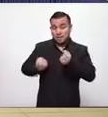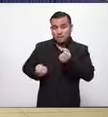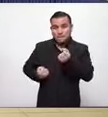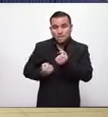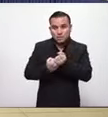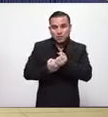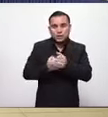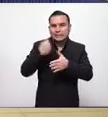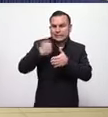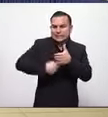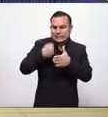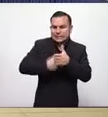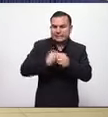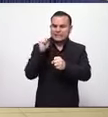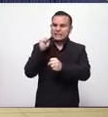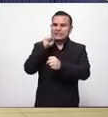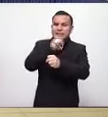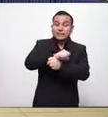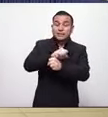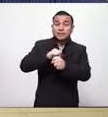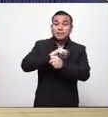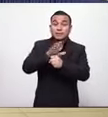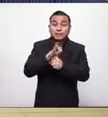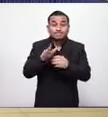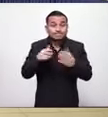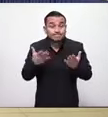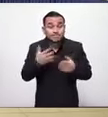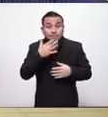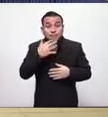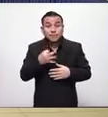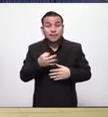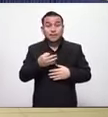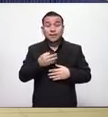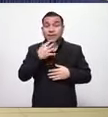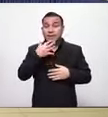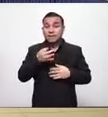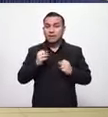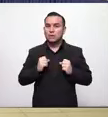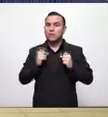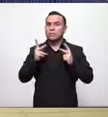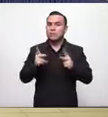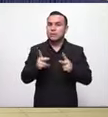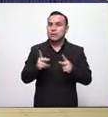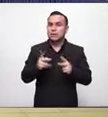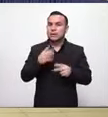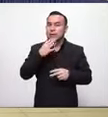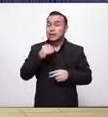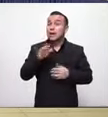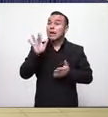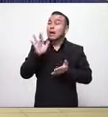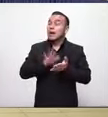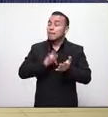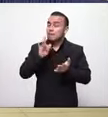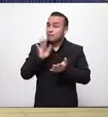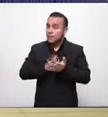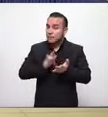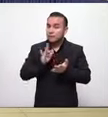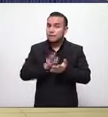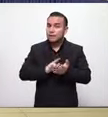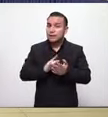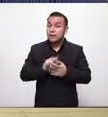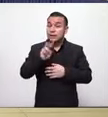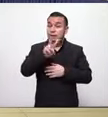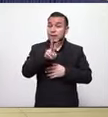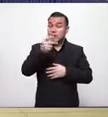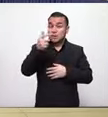combatir esta amenaza a la salud sería una oportunidad de oro si no se aprovecha ahora después